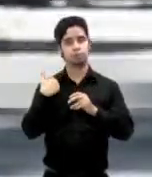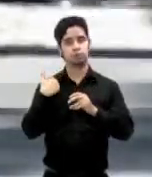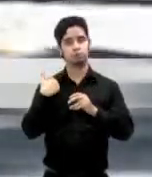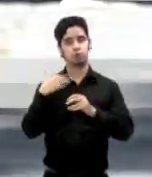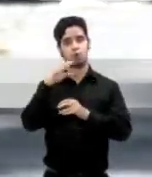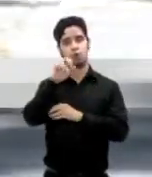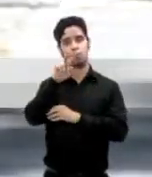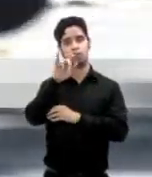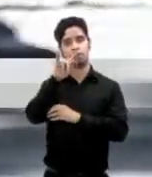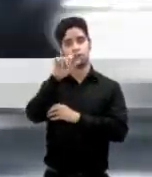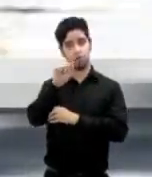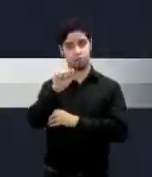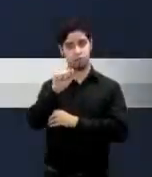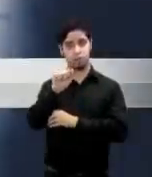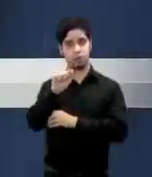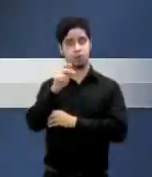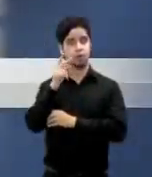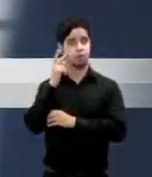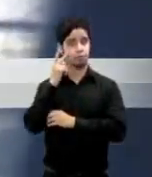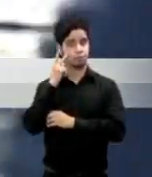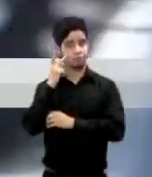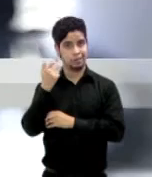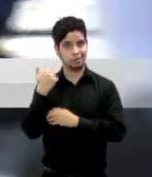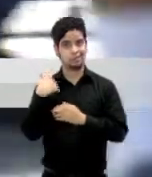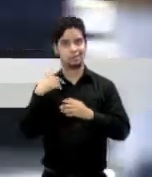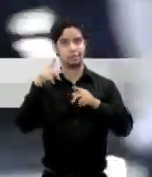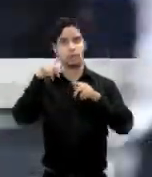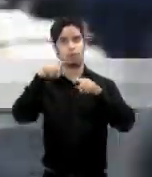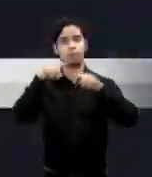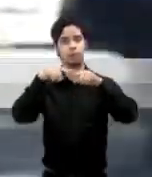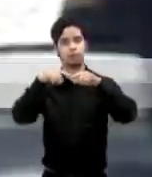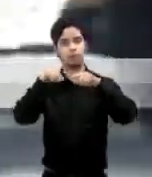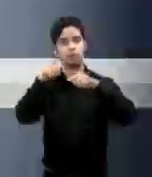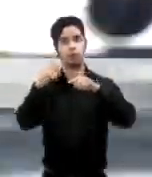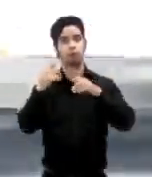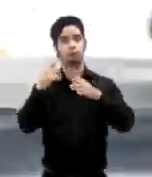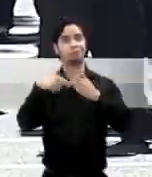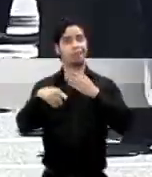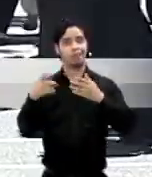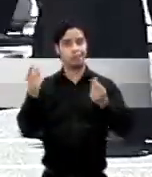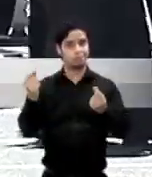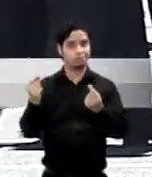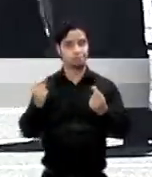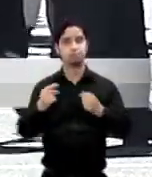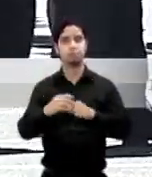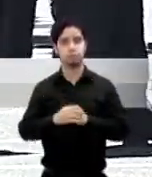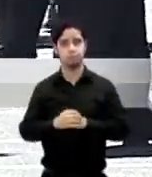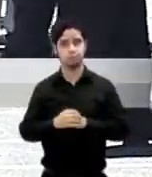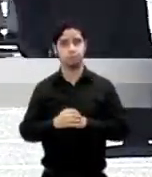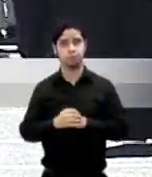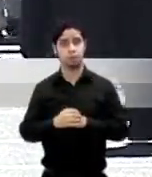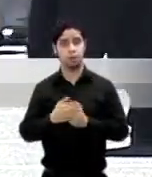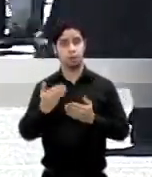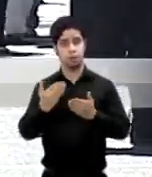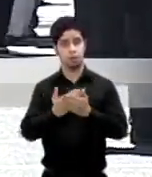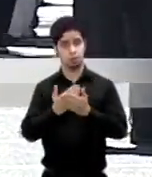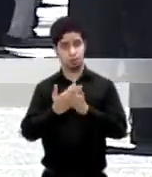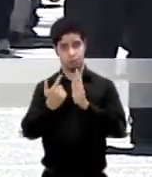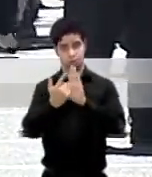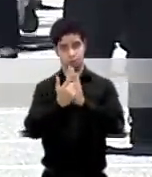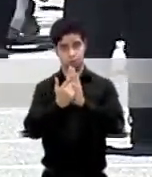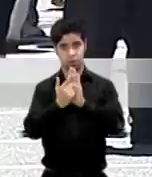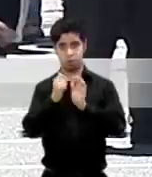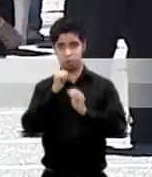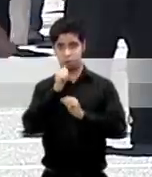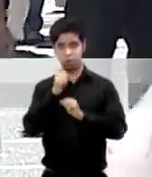reclusión en delitos de severidad intermedia y ampliar la discreción judicial la nueva legislación no enmendó las